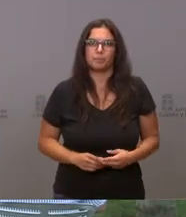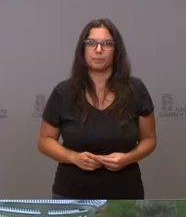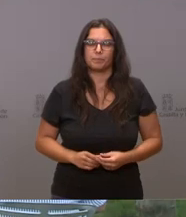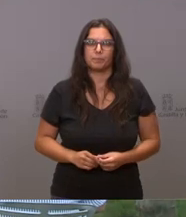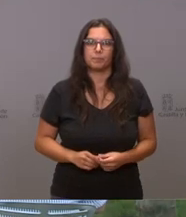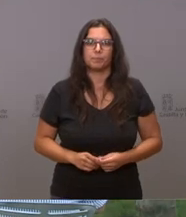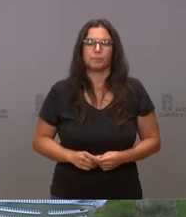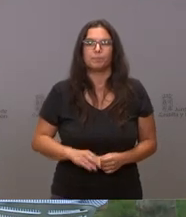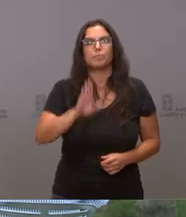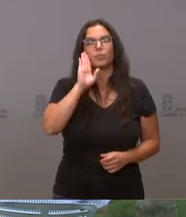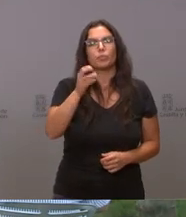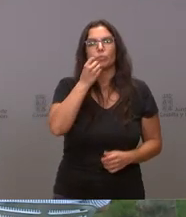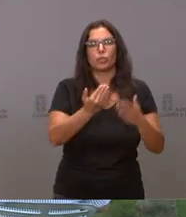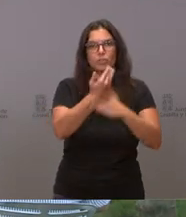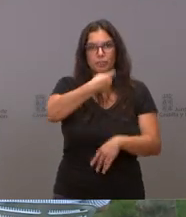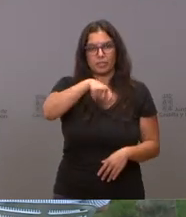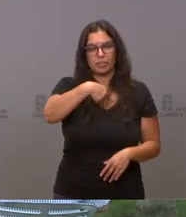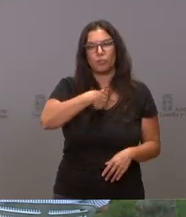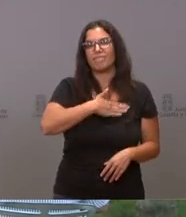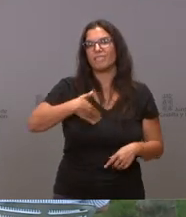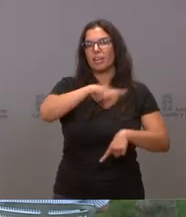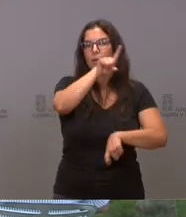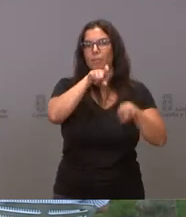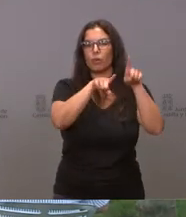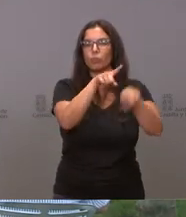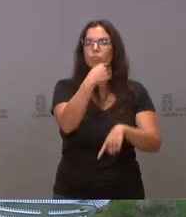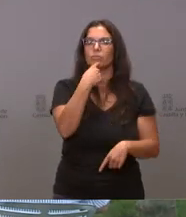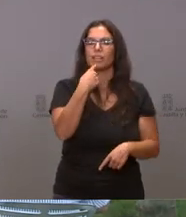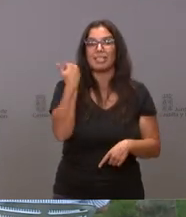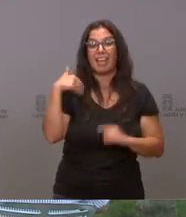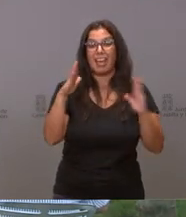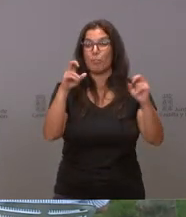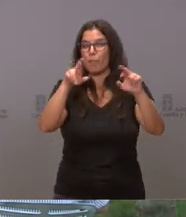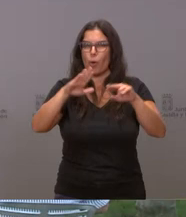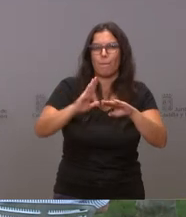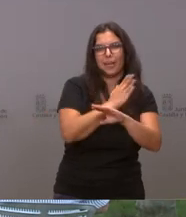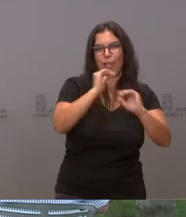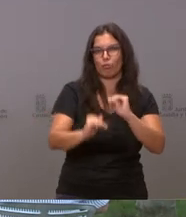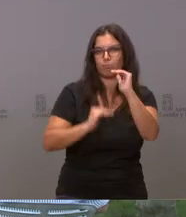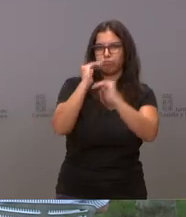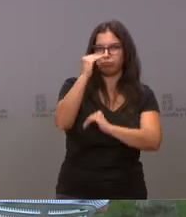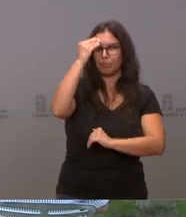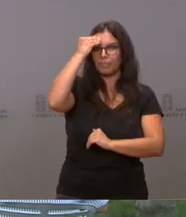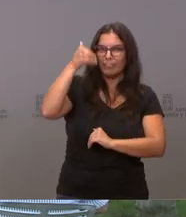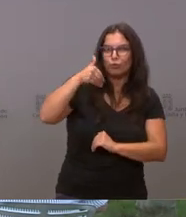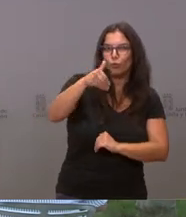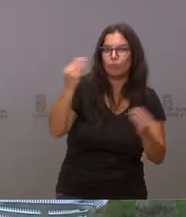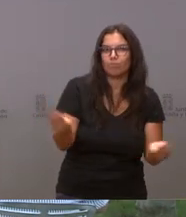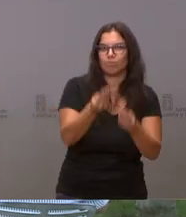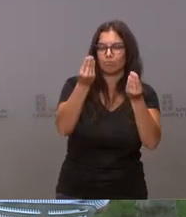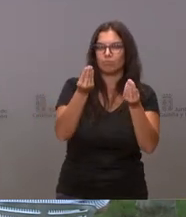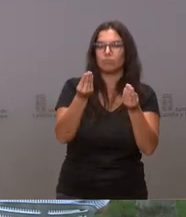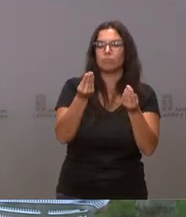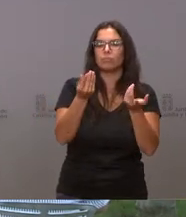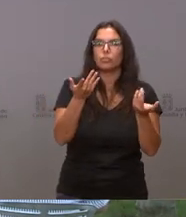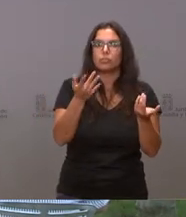Hola, buenas, presidente. Quería preguntarle, decía que ya se ha pasado lo peor y que ahora espera un futuro prometedor. ¿Qué balance hace de todo